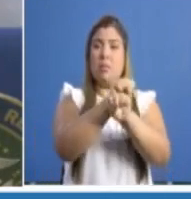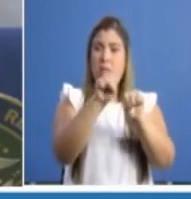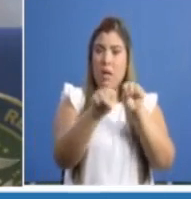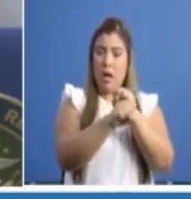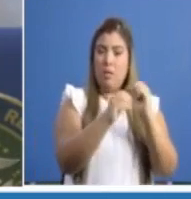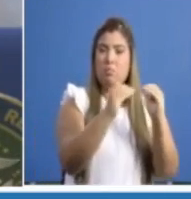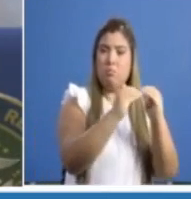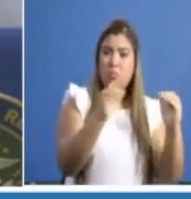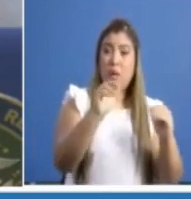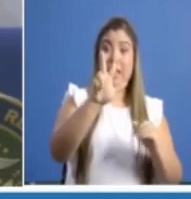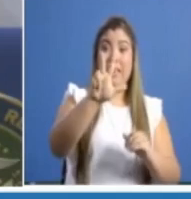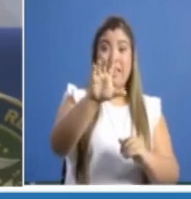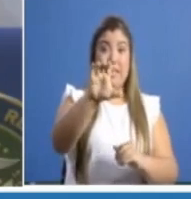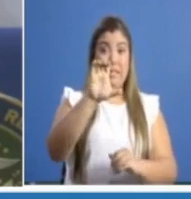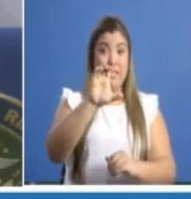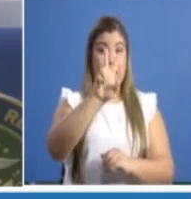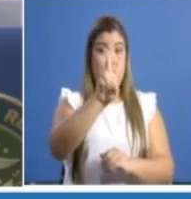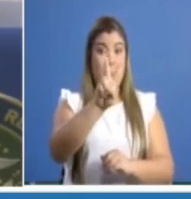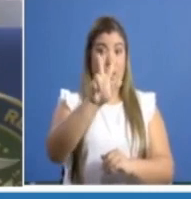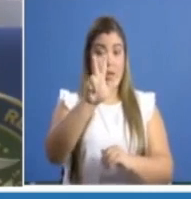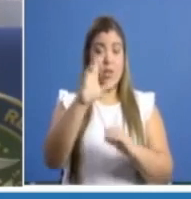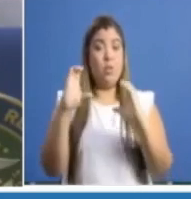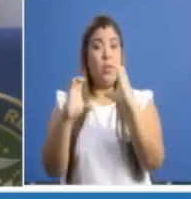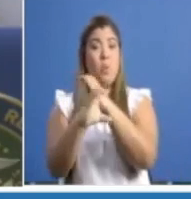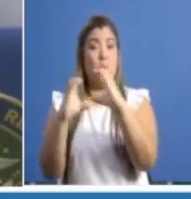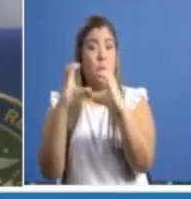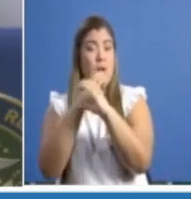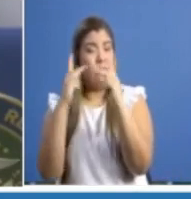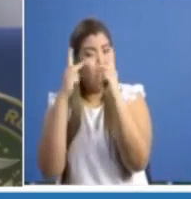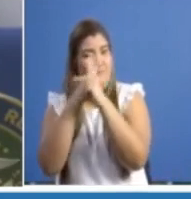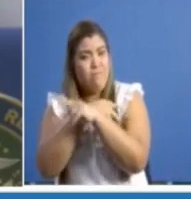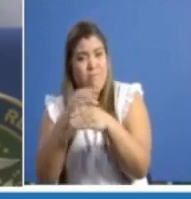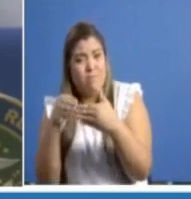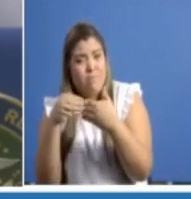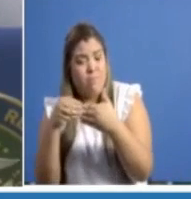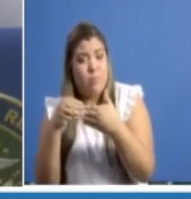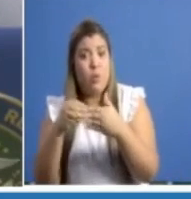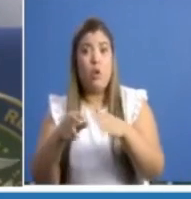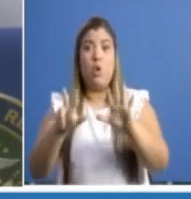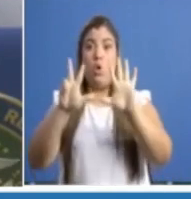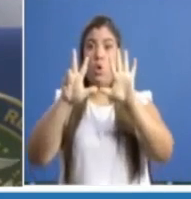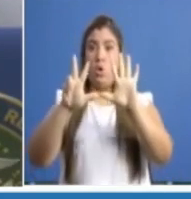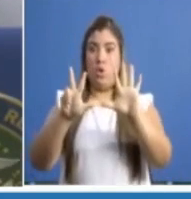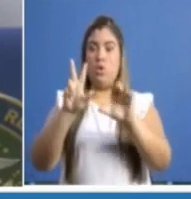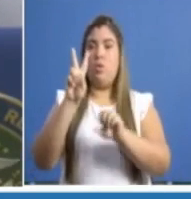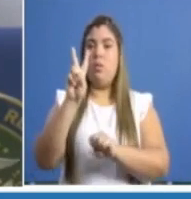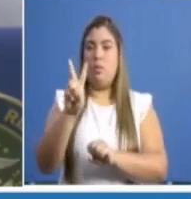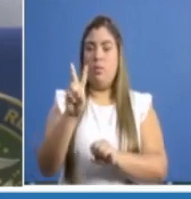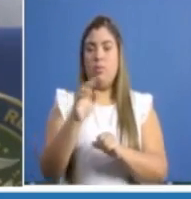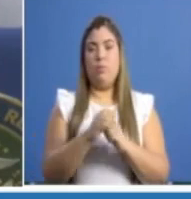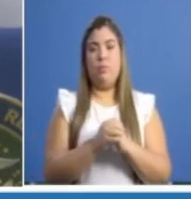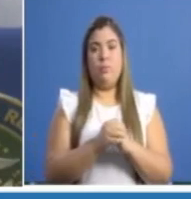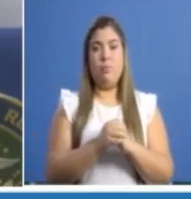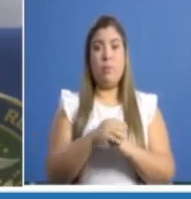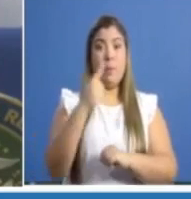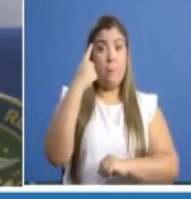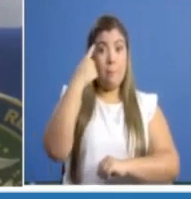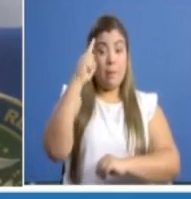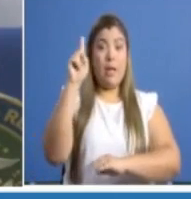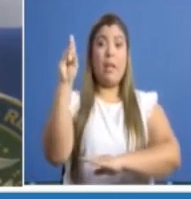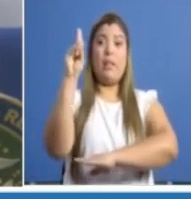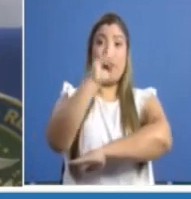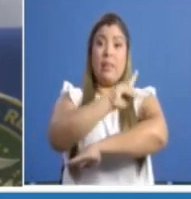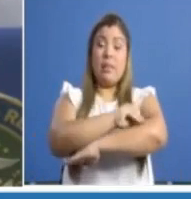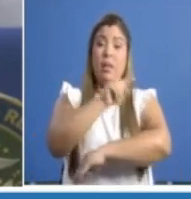323 y en unidades de cuidados intensivos 82. Para el día de hoy,